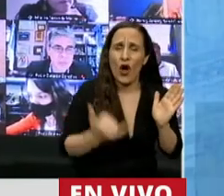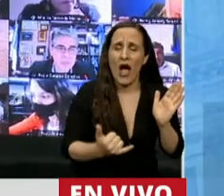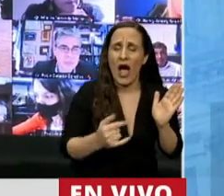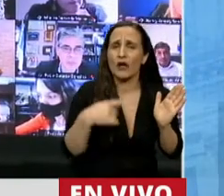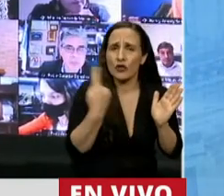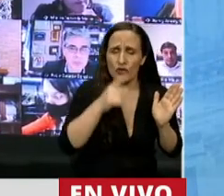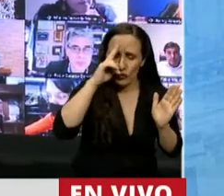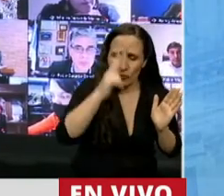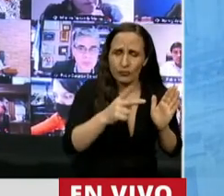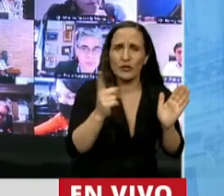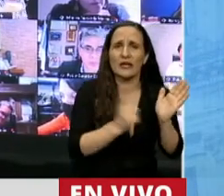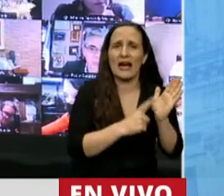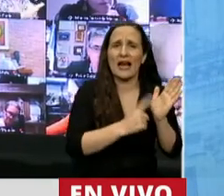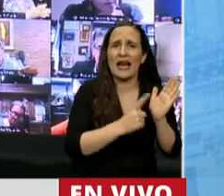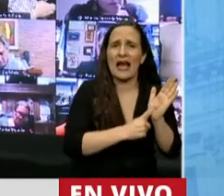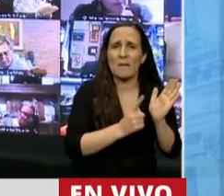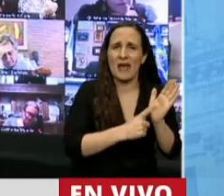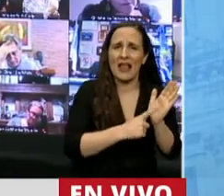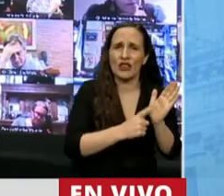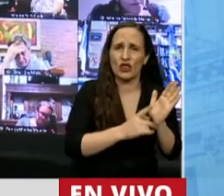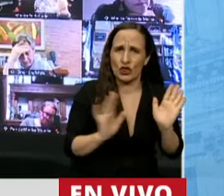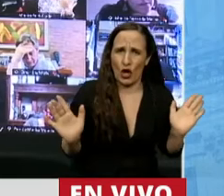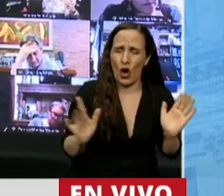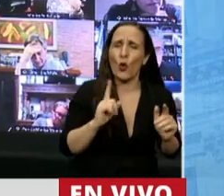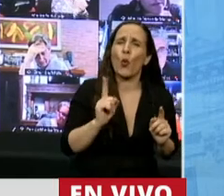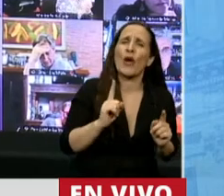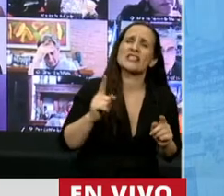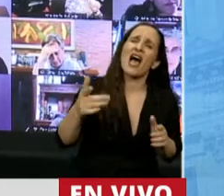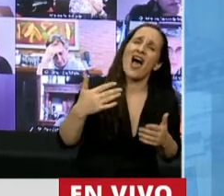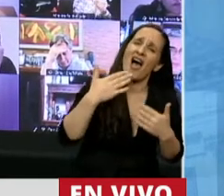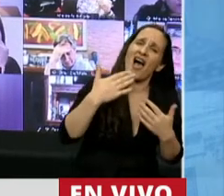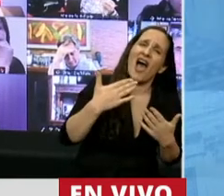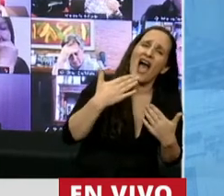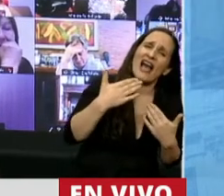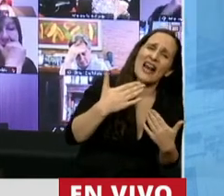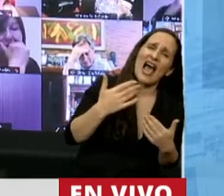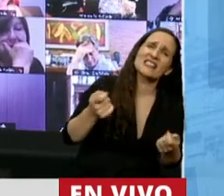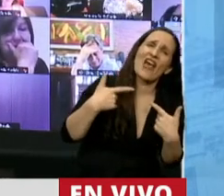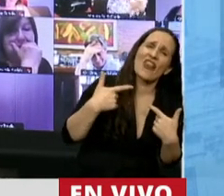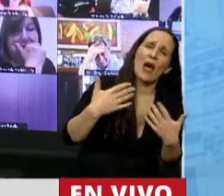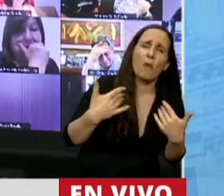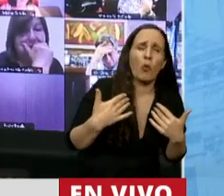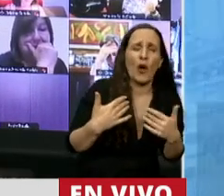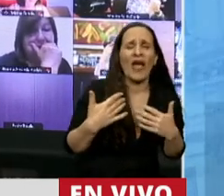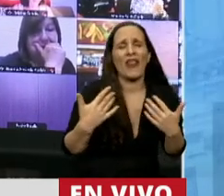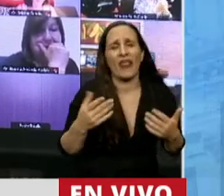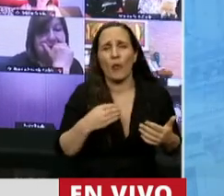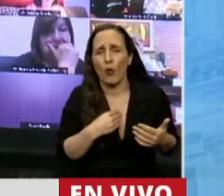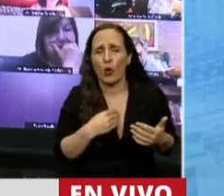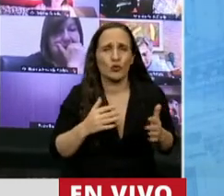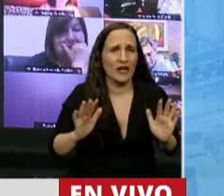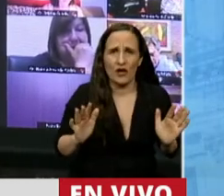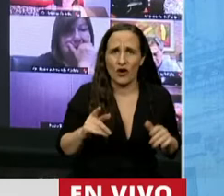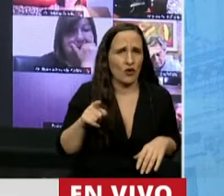ajustamos a él. No les debemos nada. No es que nos dan una graciosa concesión y que ponen buena voluntad. Buena